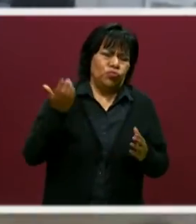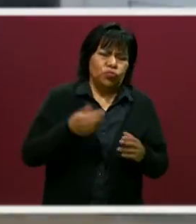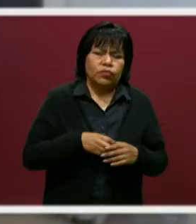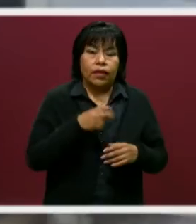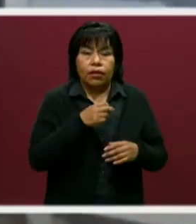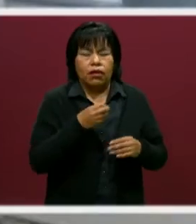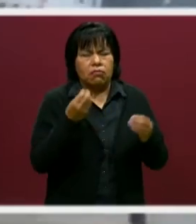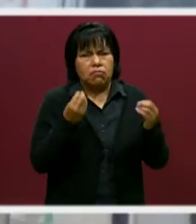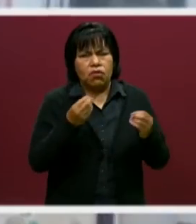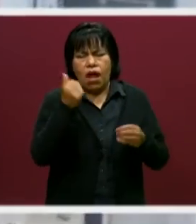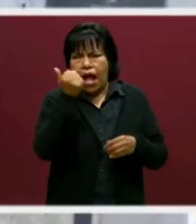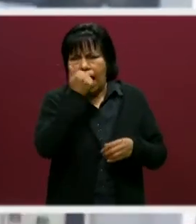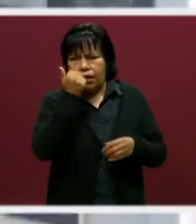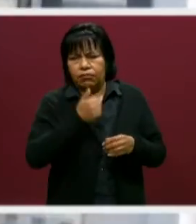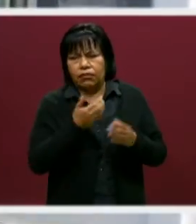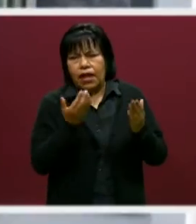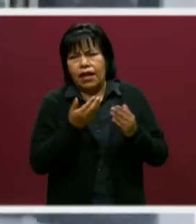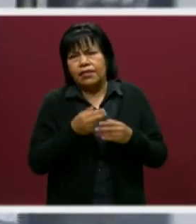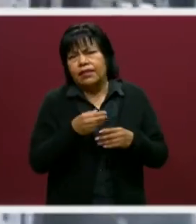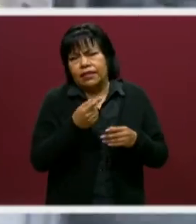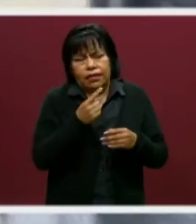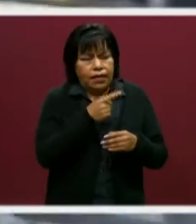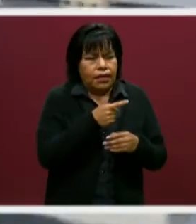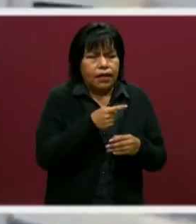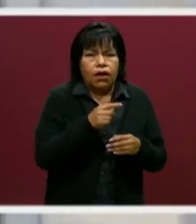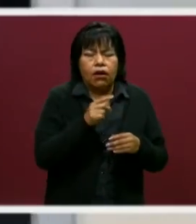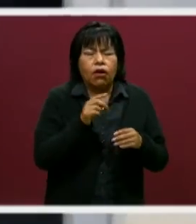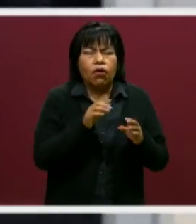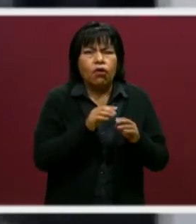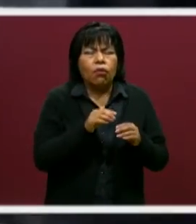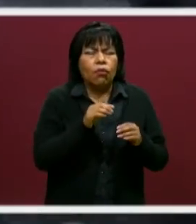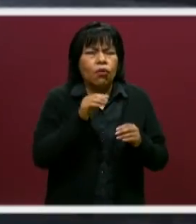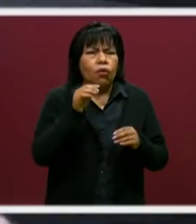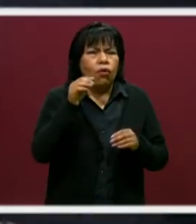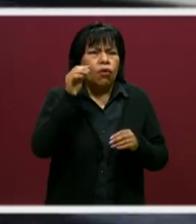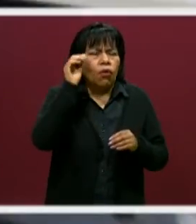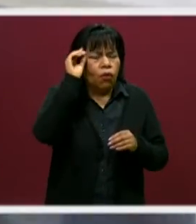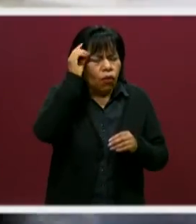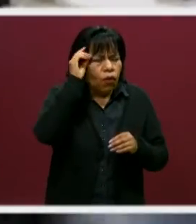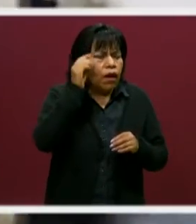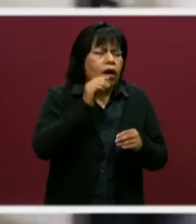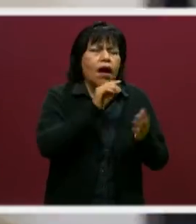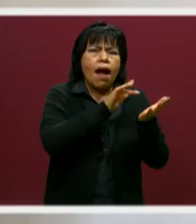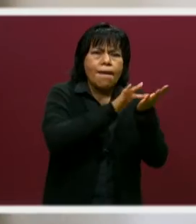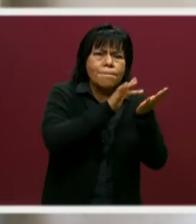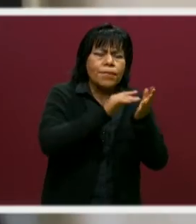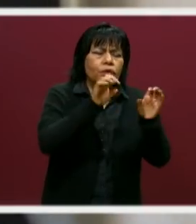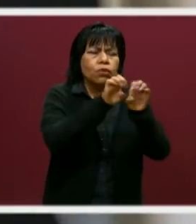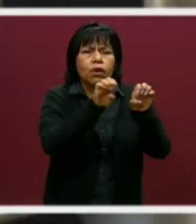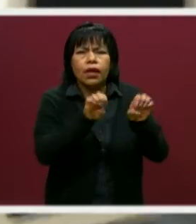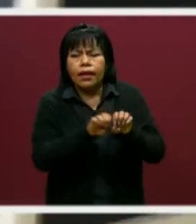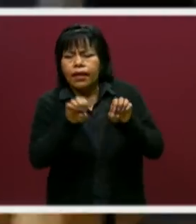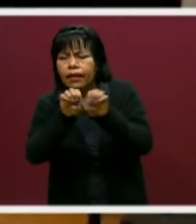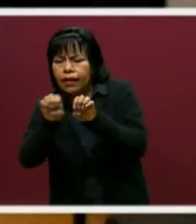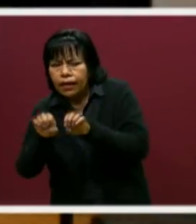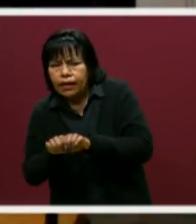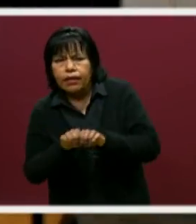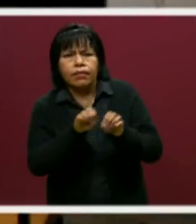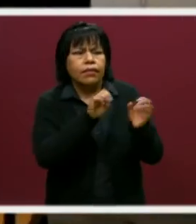Entonces, muchos de nuestros alumnos harán prácticas ahí, harán servicio social y se integrarán en los equipos que permitan que estos